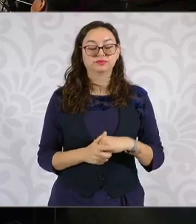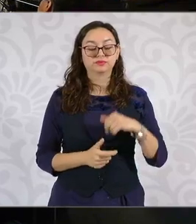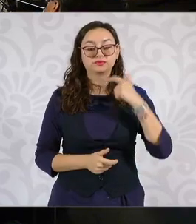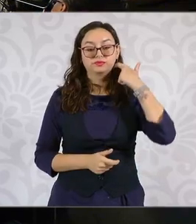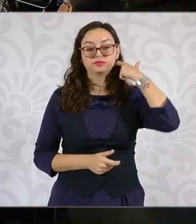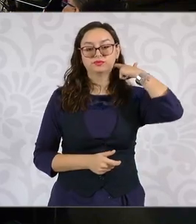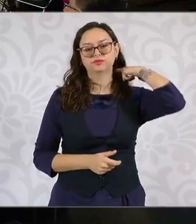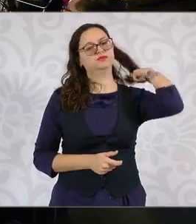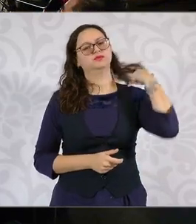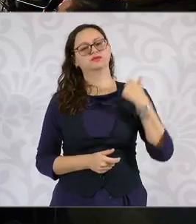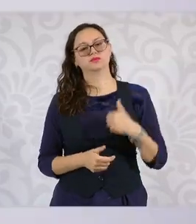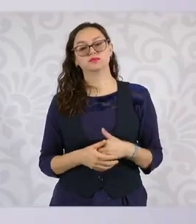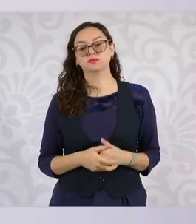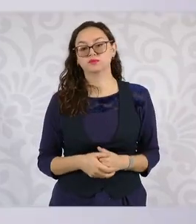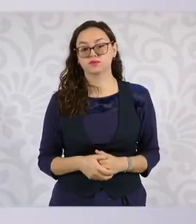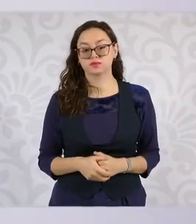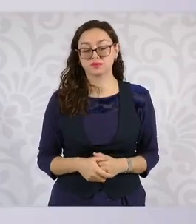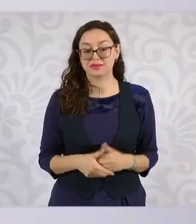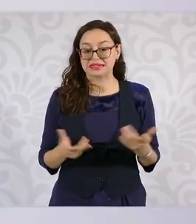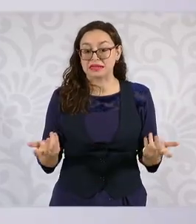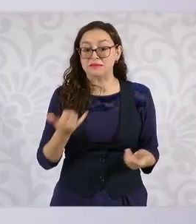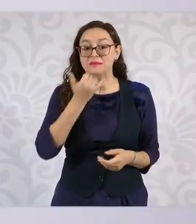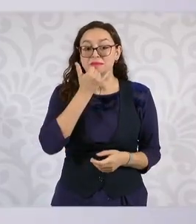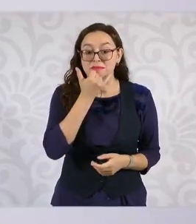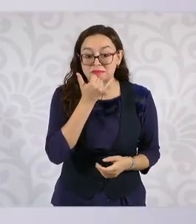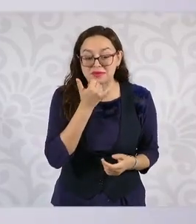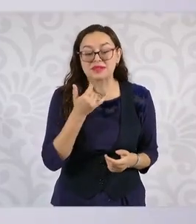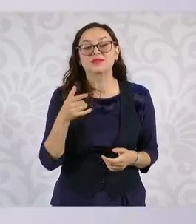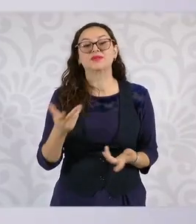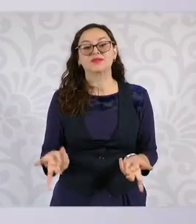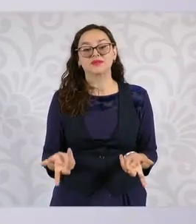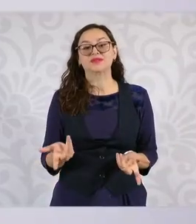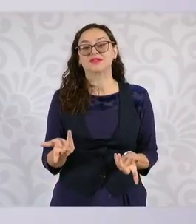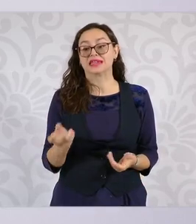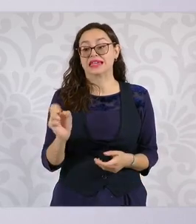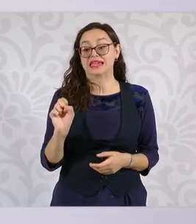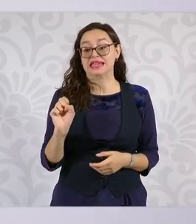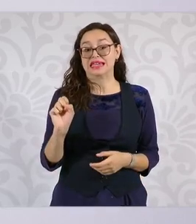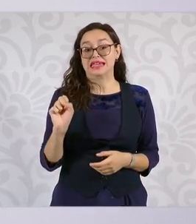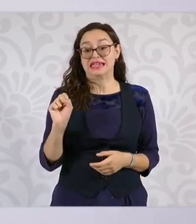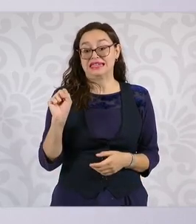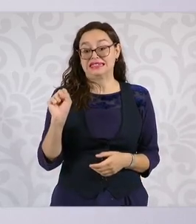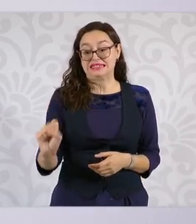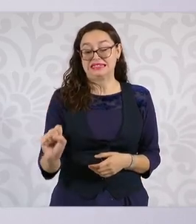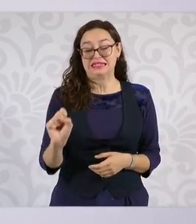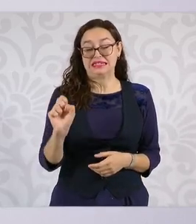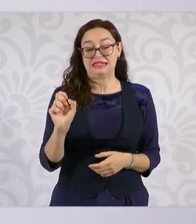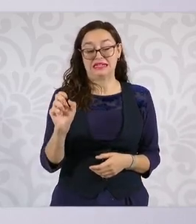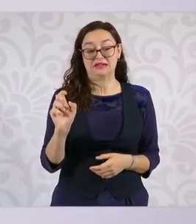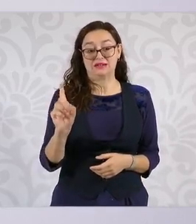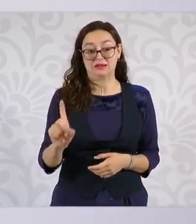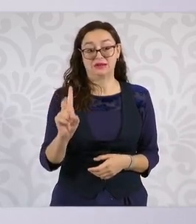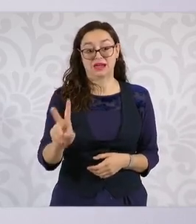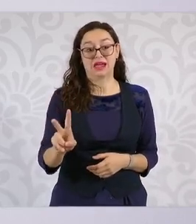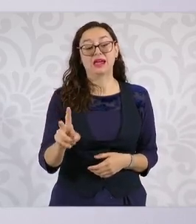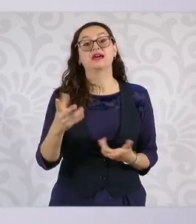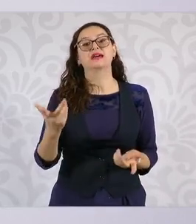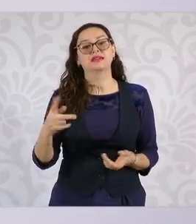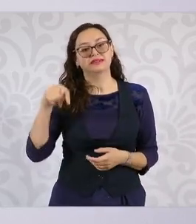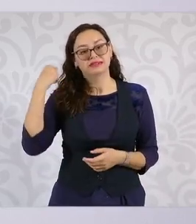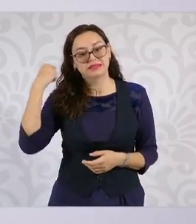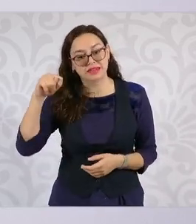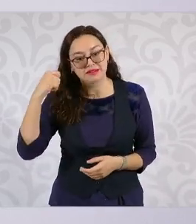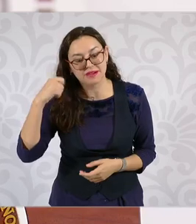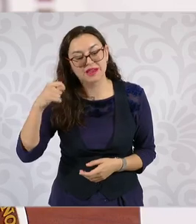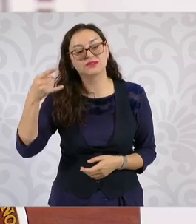Me confundí ayer, este fin de semana vamos a Tabasco, a Campeche y a Yucatán. El próximo fin de semana vamos a